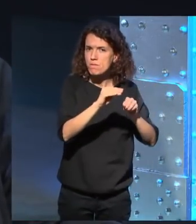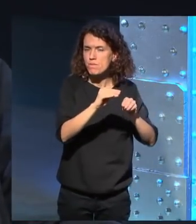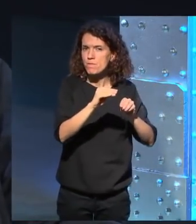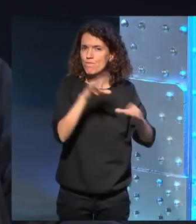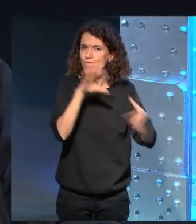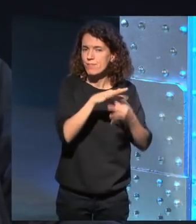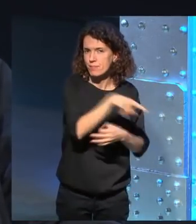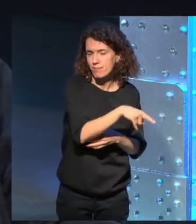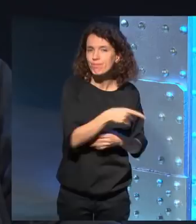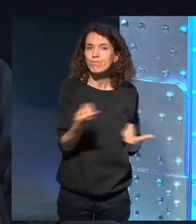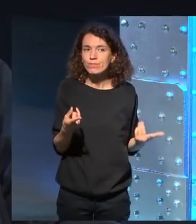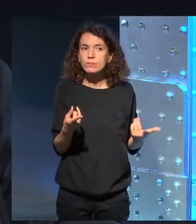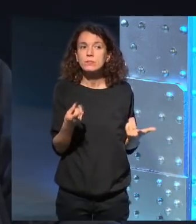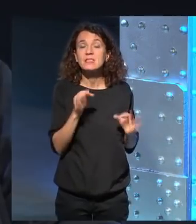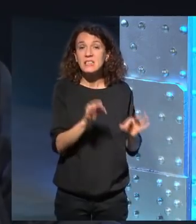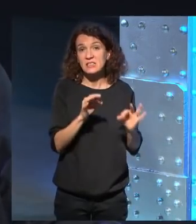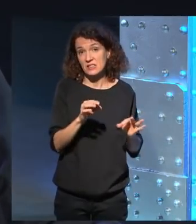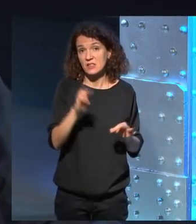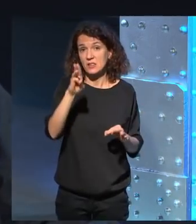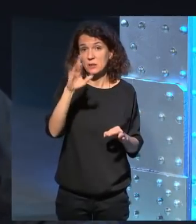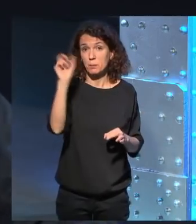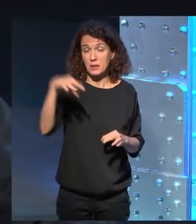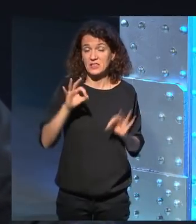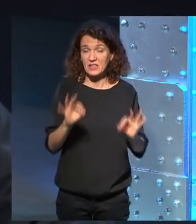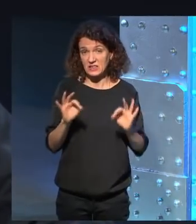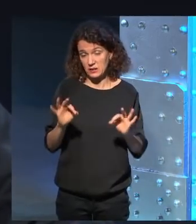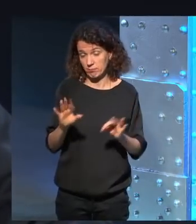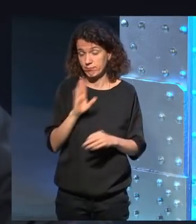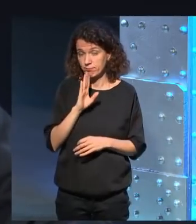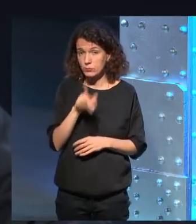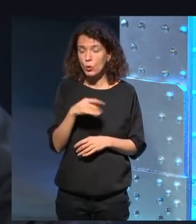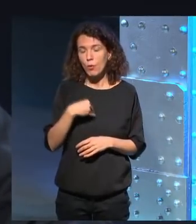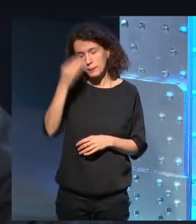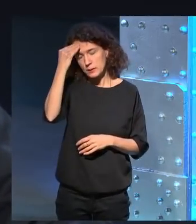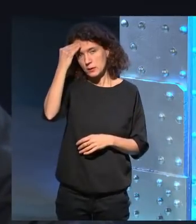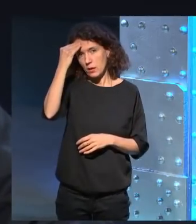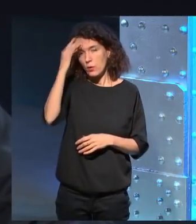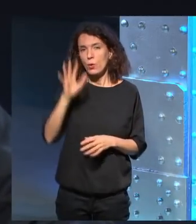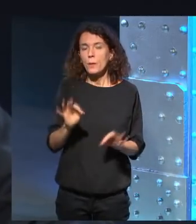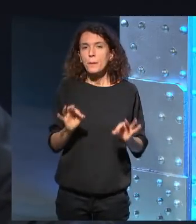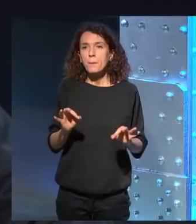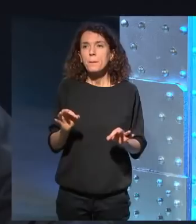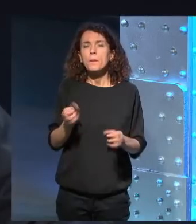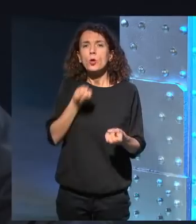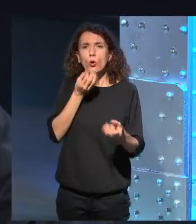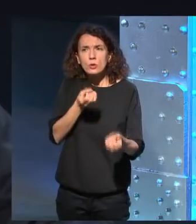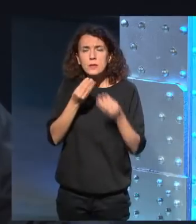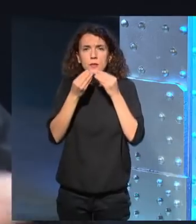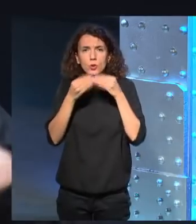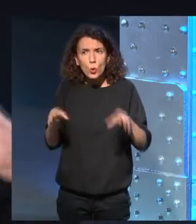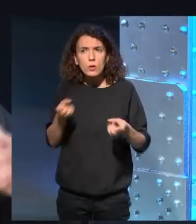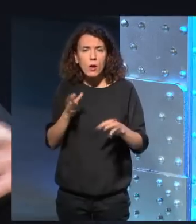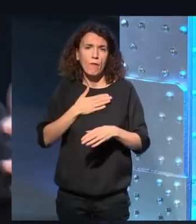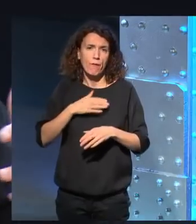en fin ese es Prince yo había pensado en contar esta historia